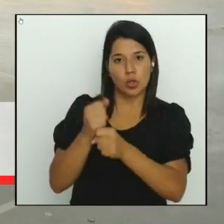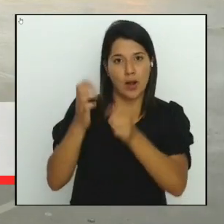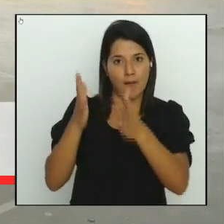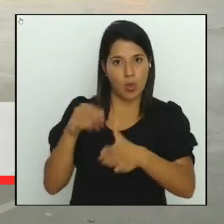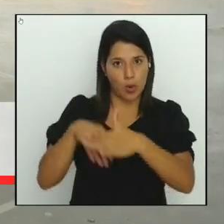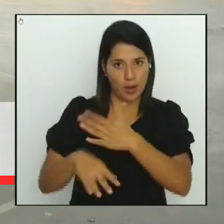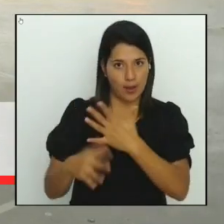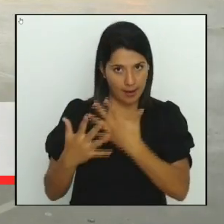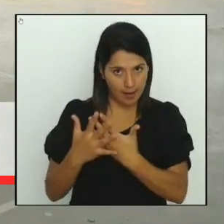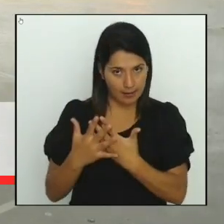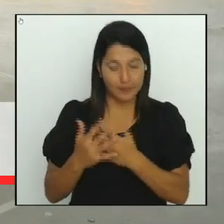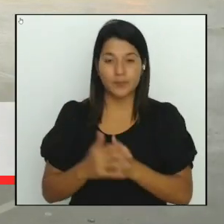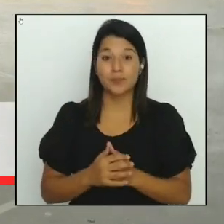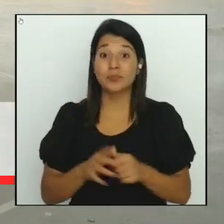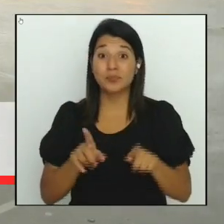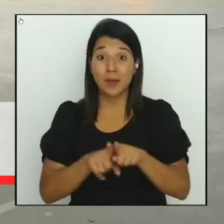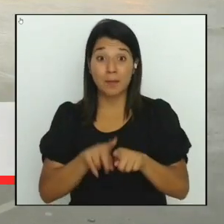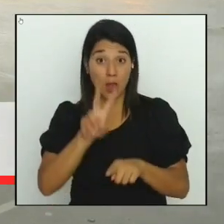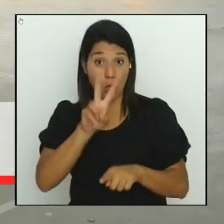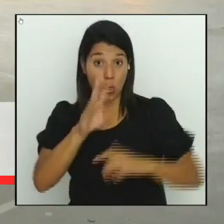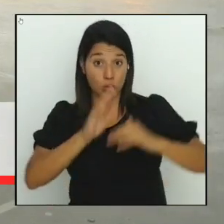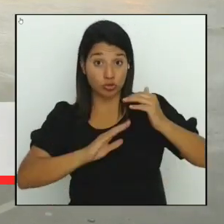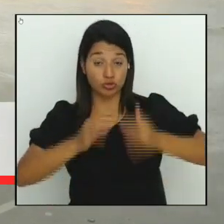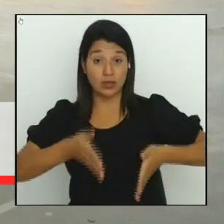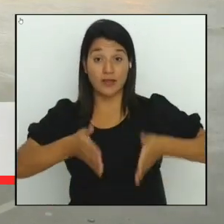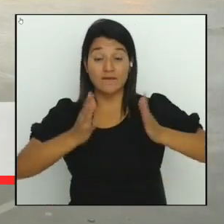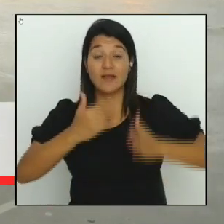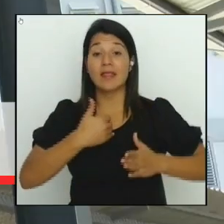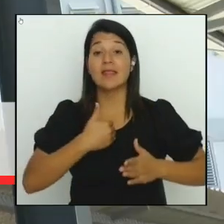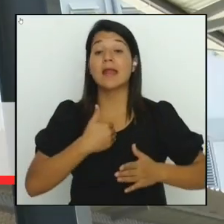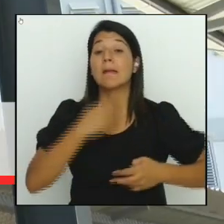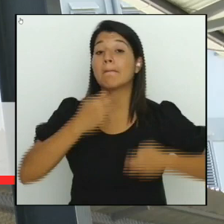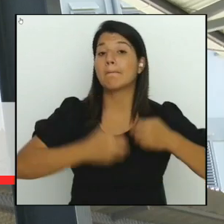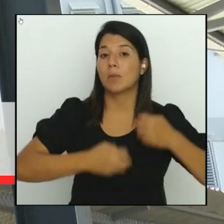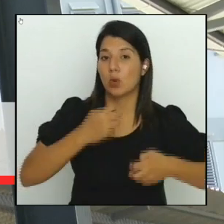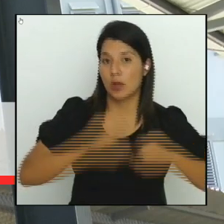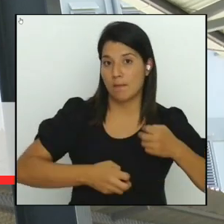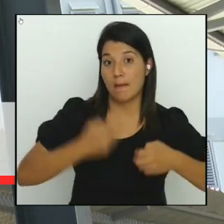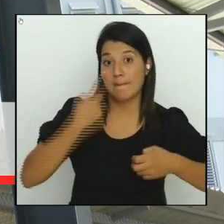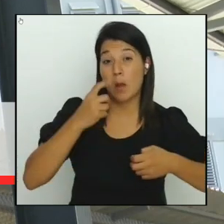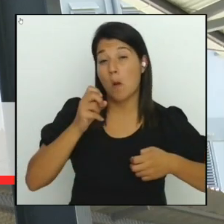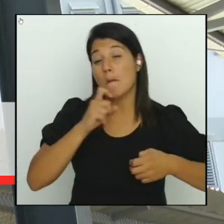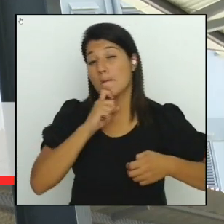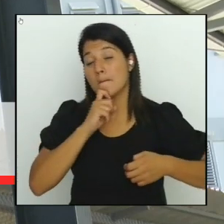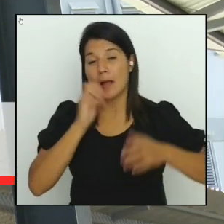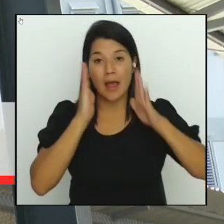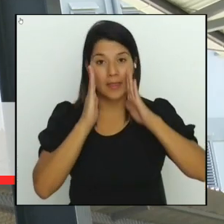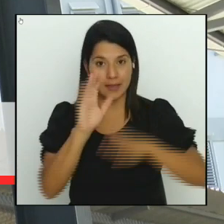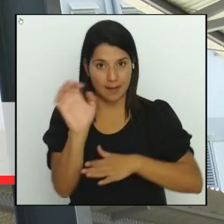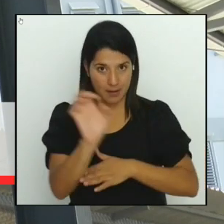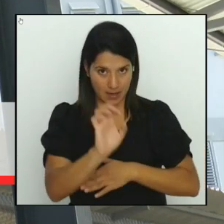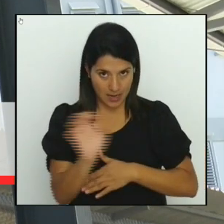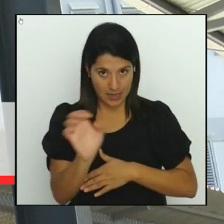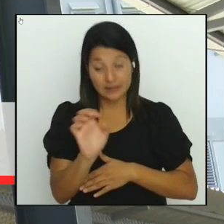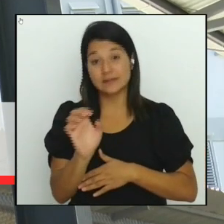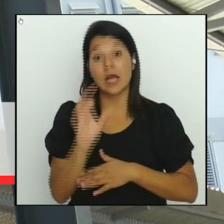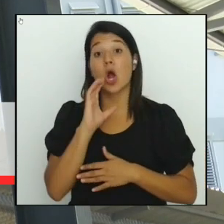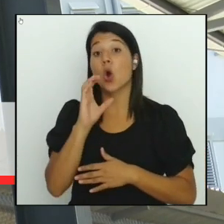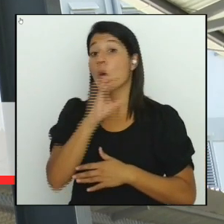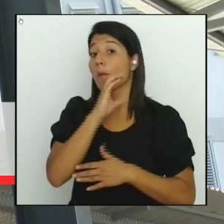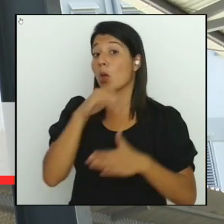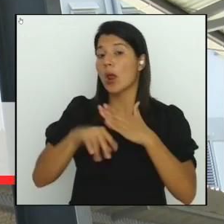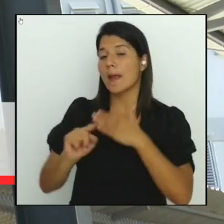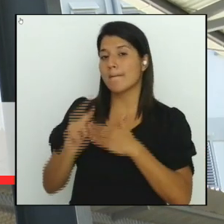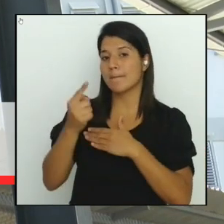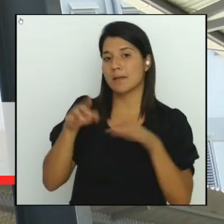esos dos edificios tienen dificultades para la atención de emergencias. El área de alimentación se ubica en el primer piso, por lo que la policía